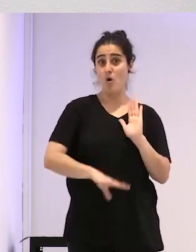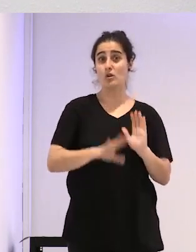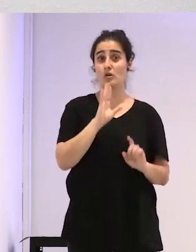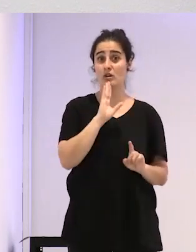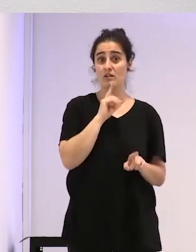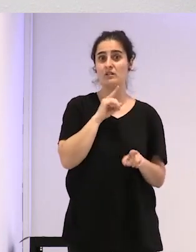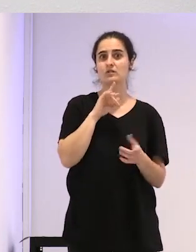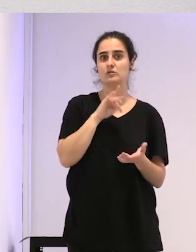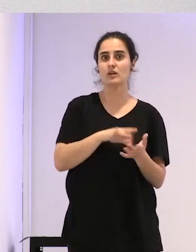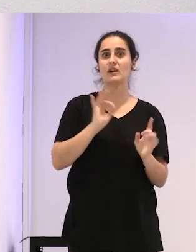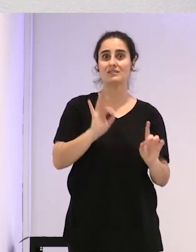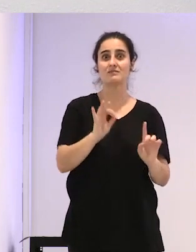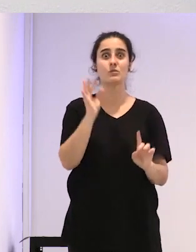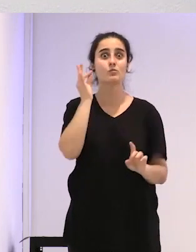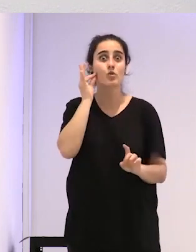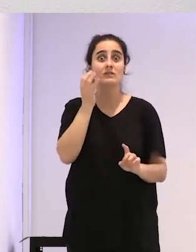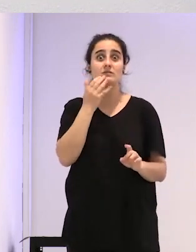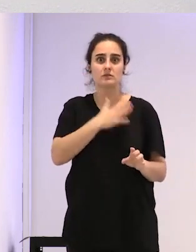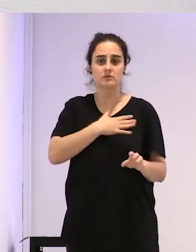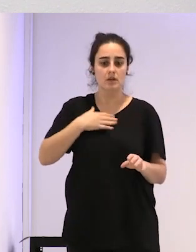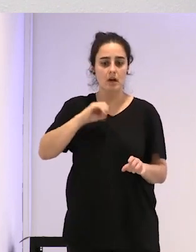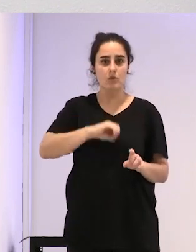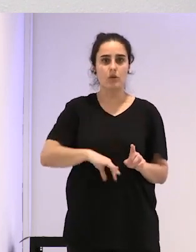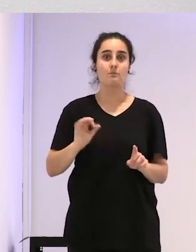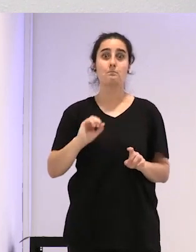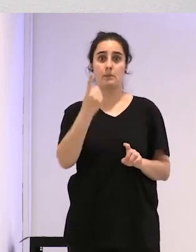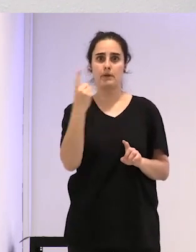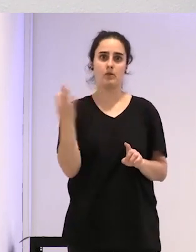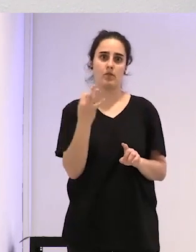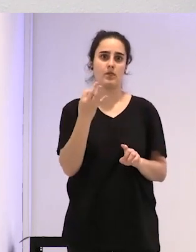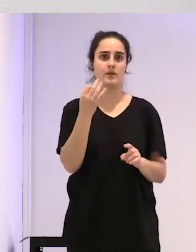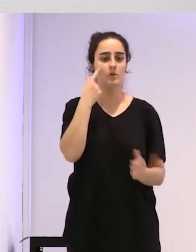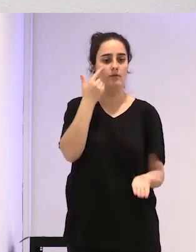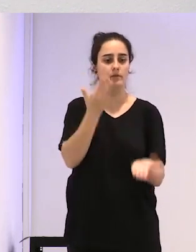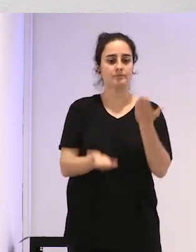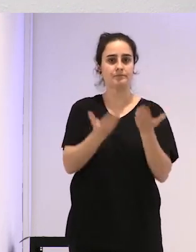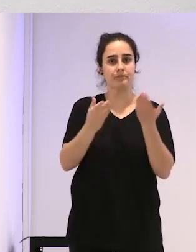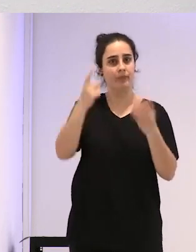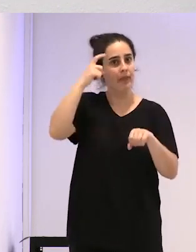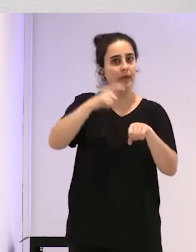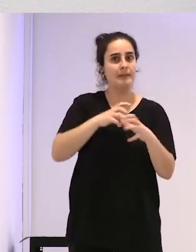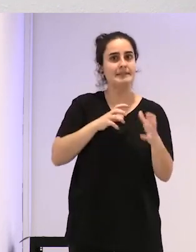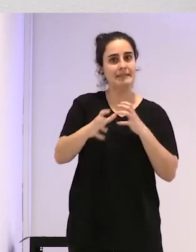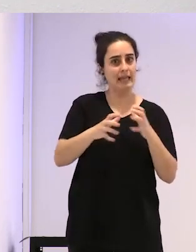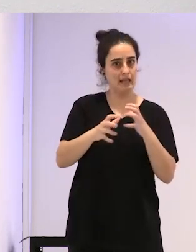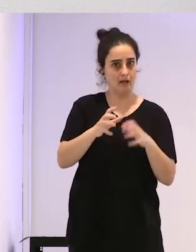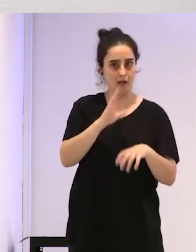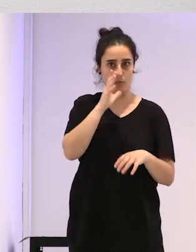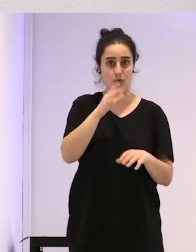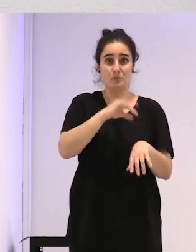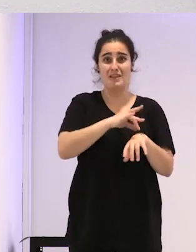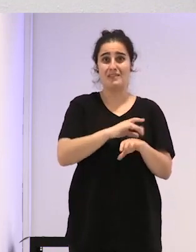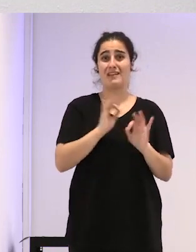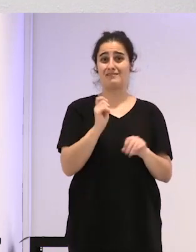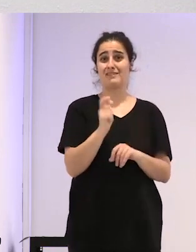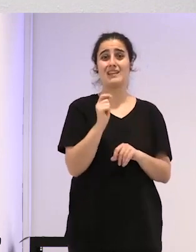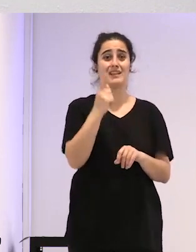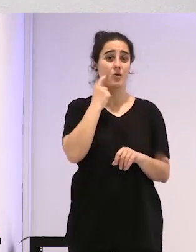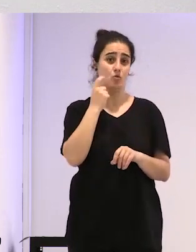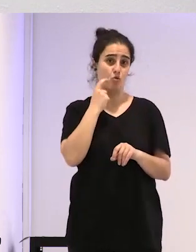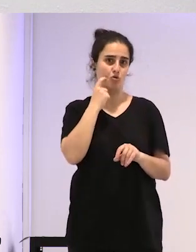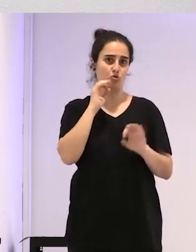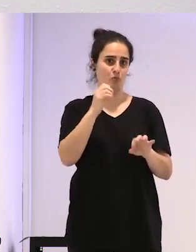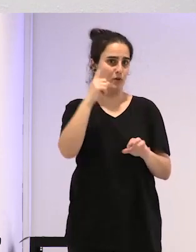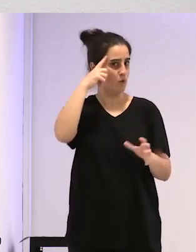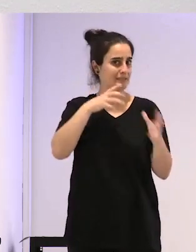para abortar tenían que pasar por la evaluación psiquiátrica, quiero decir que esto es algo recurrente en la medicina, ¿no? La